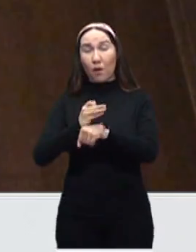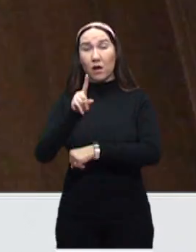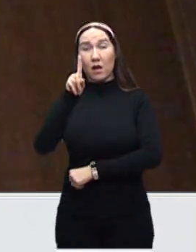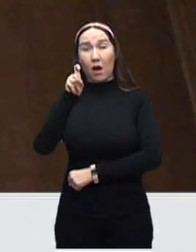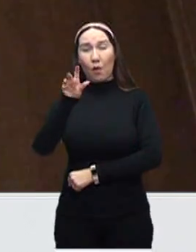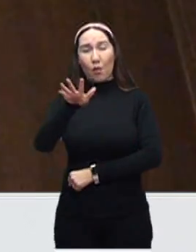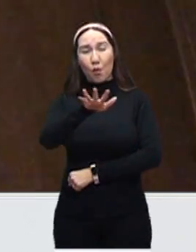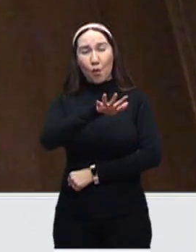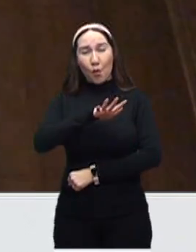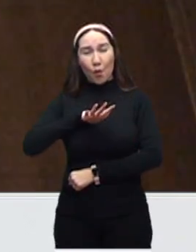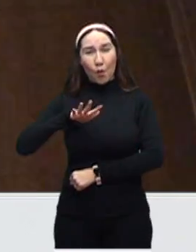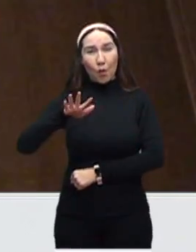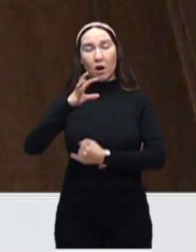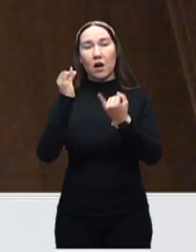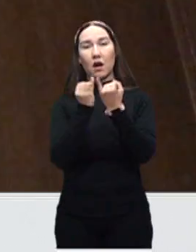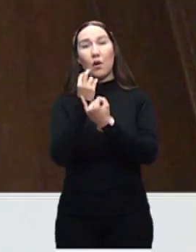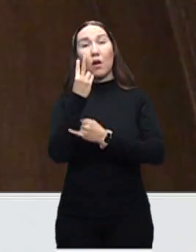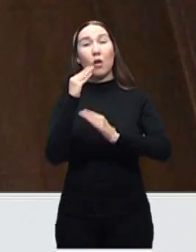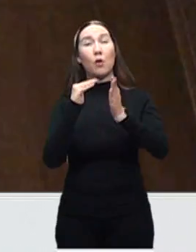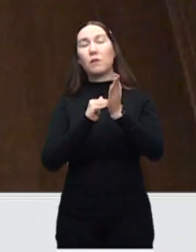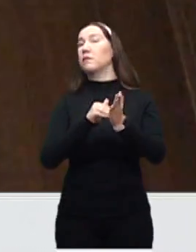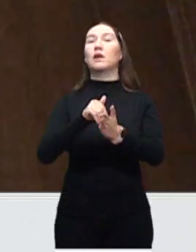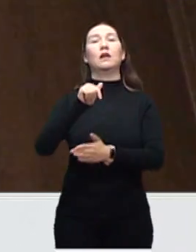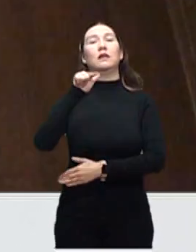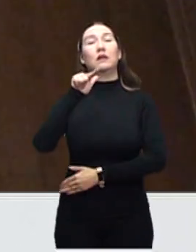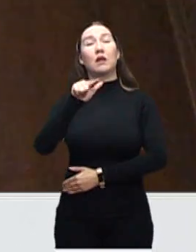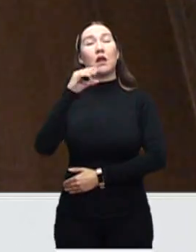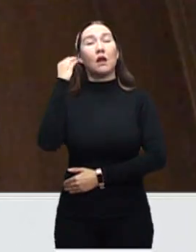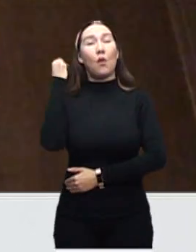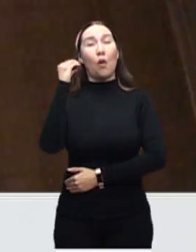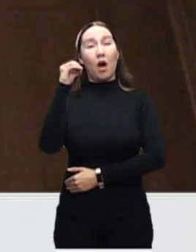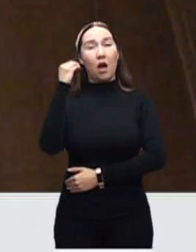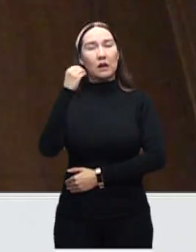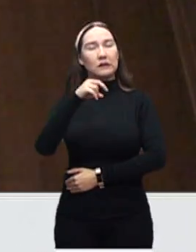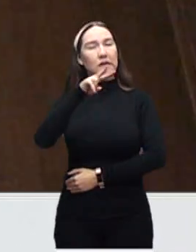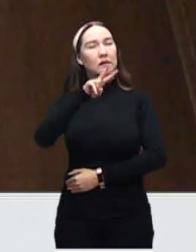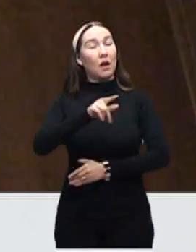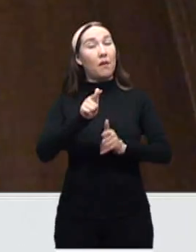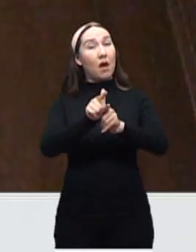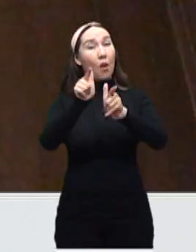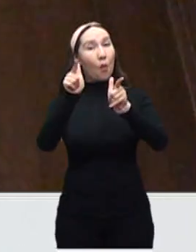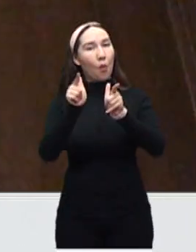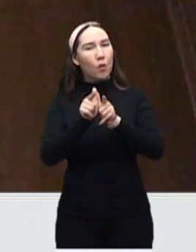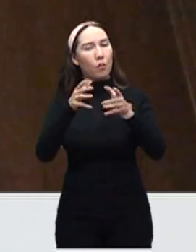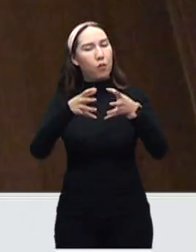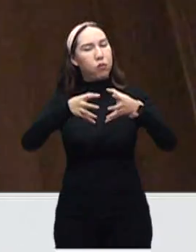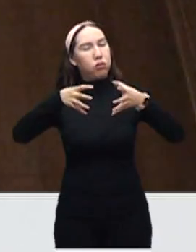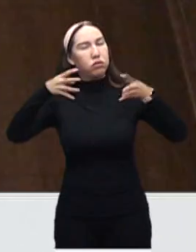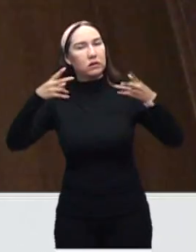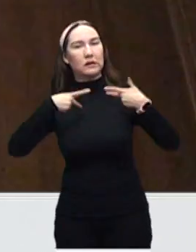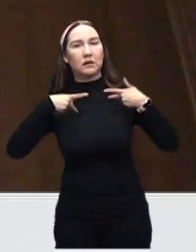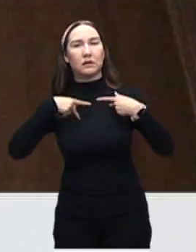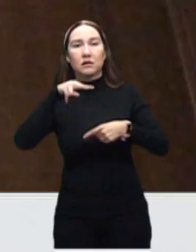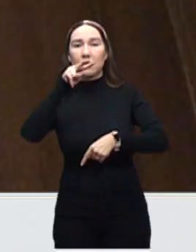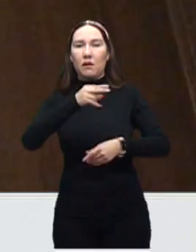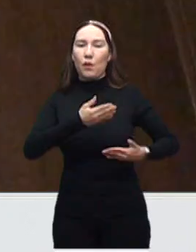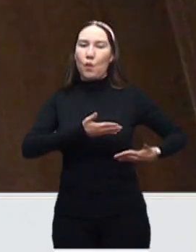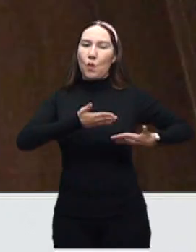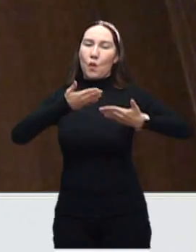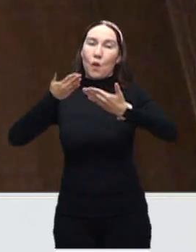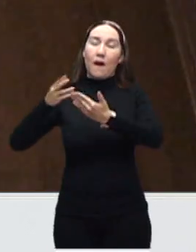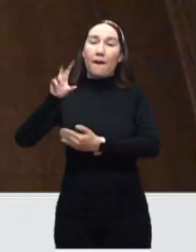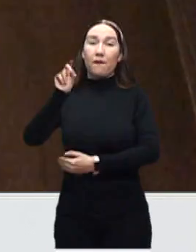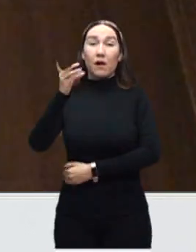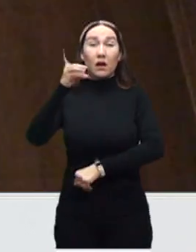mismo sucedió en 2017 en Oaxaca, donde un contingente grande de personal de salud también estuvo por allá alrededor de 30